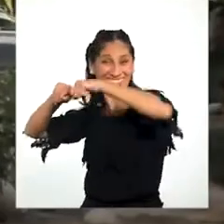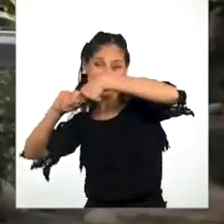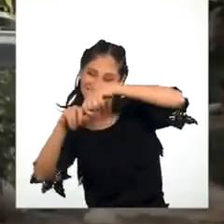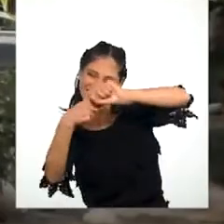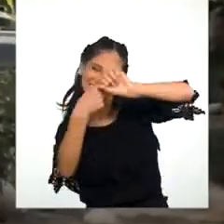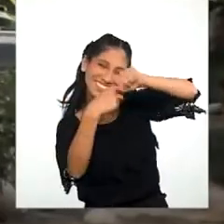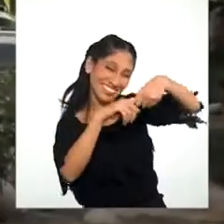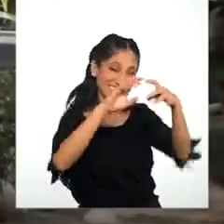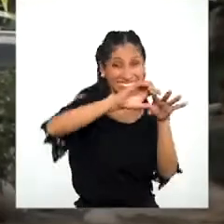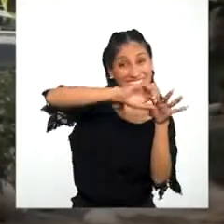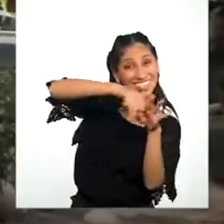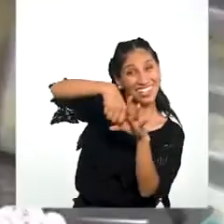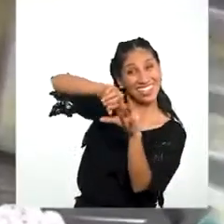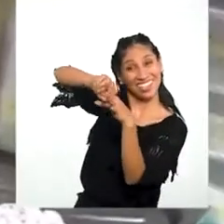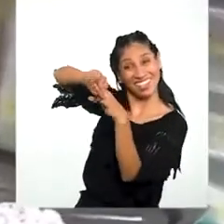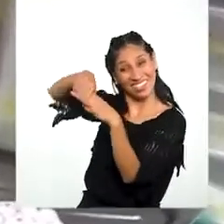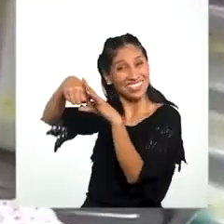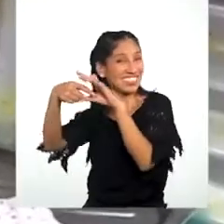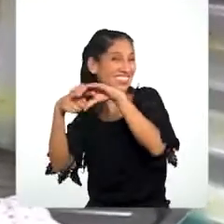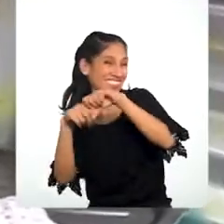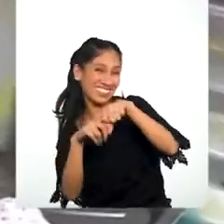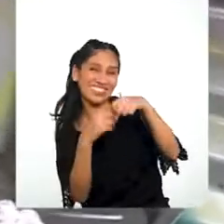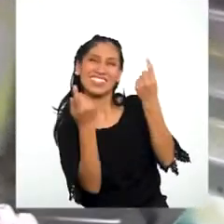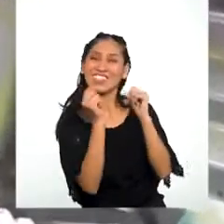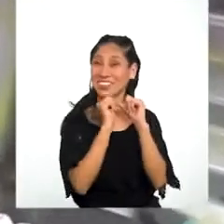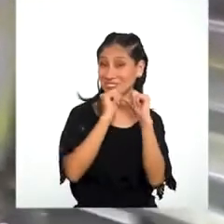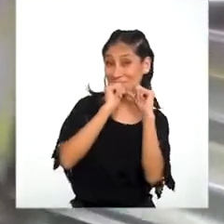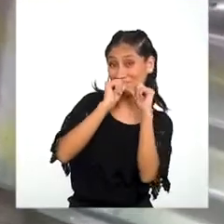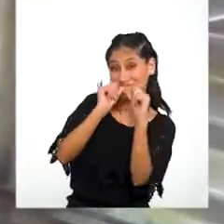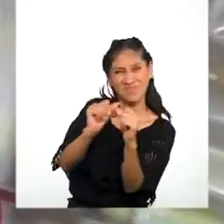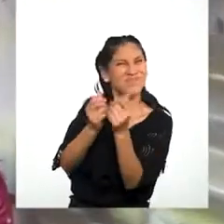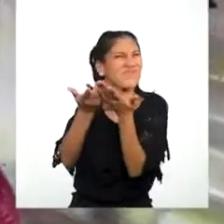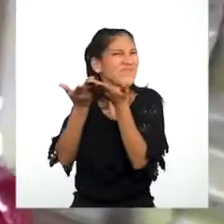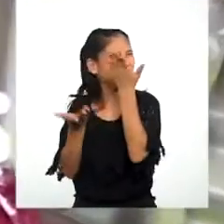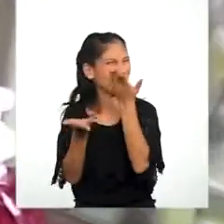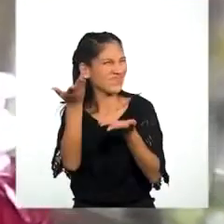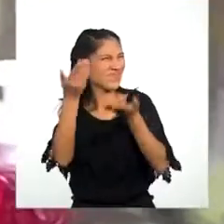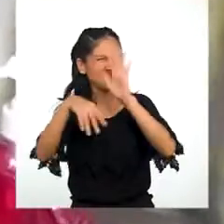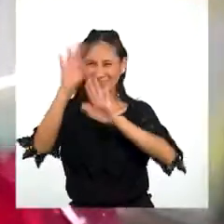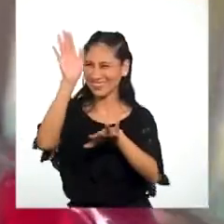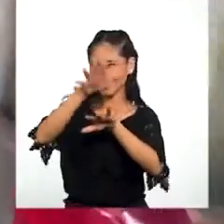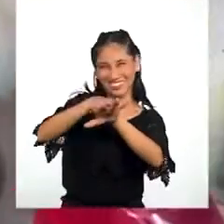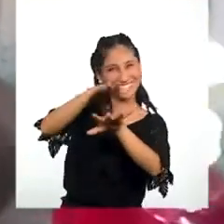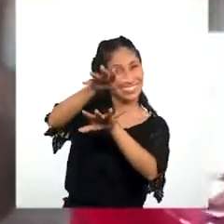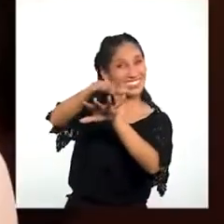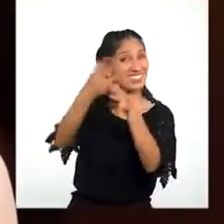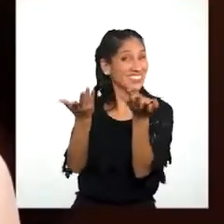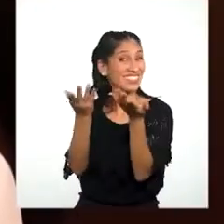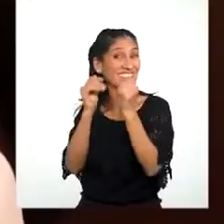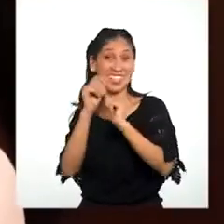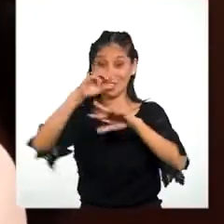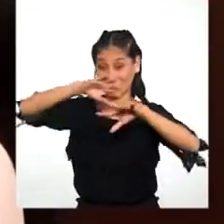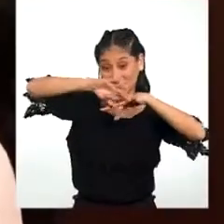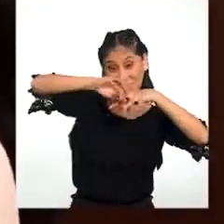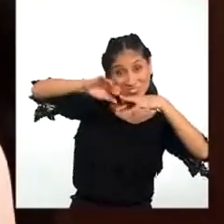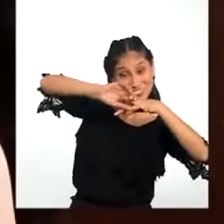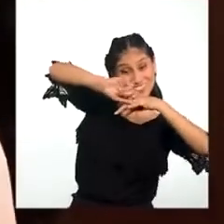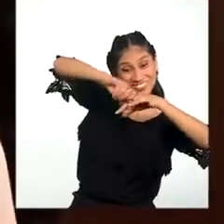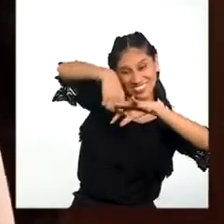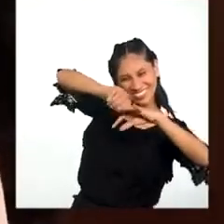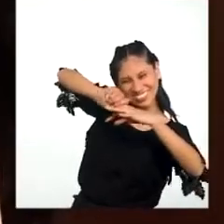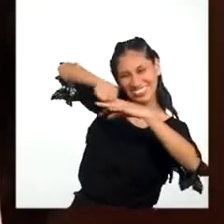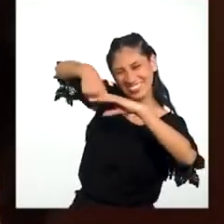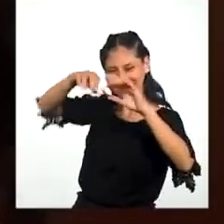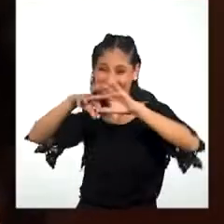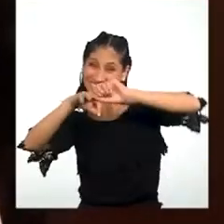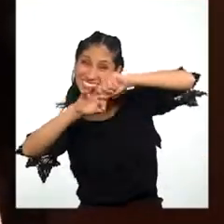lavamos Con cariño Y con jabón Continuamos Con más dedos Dedo medio Dedo